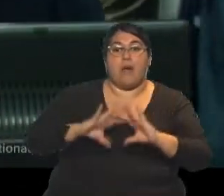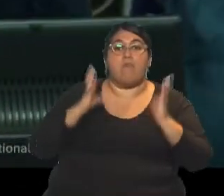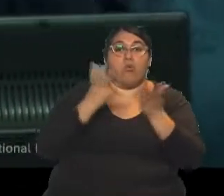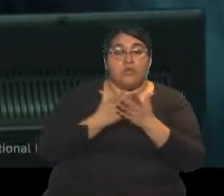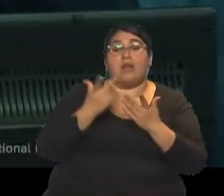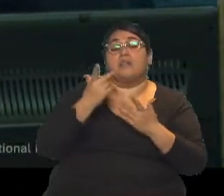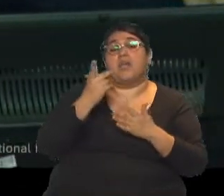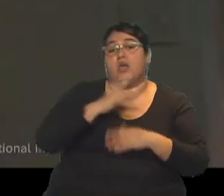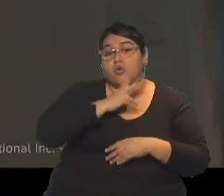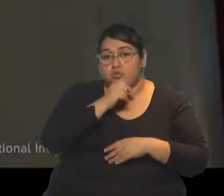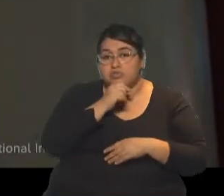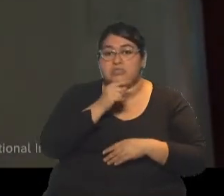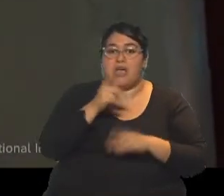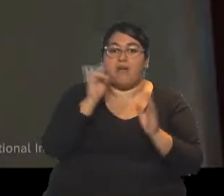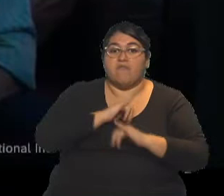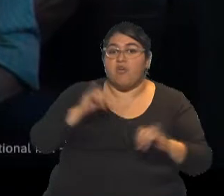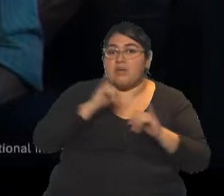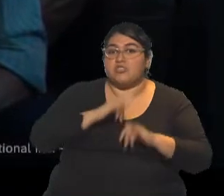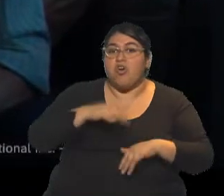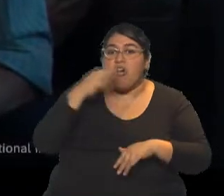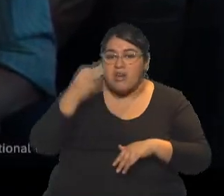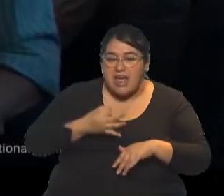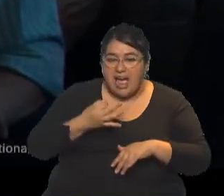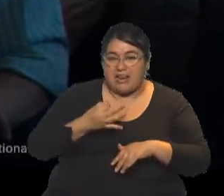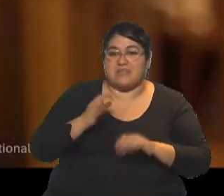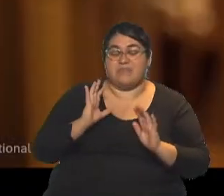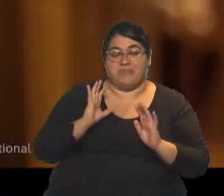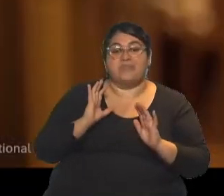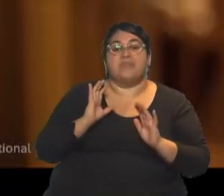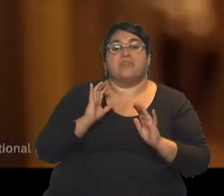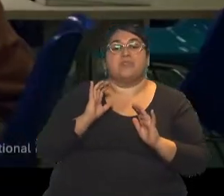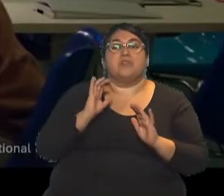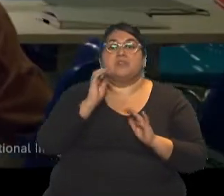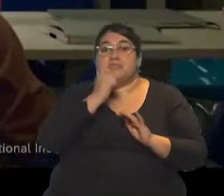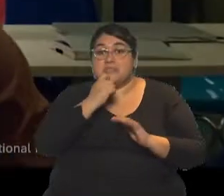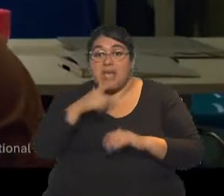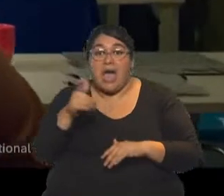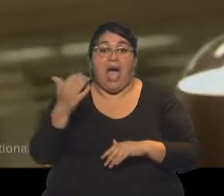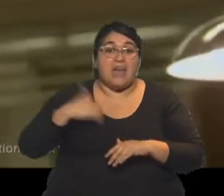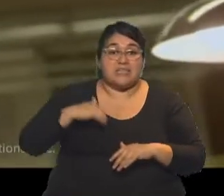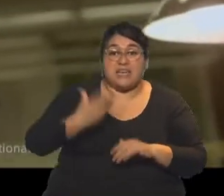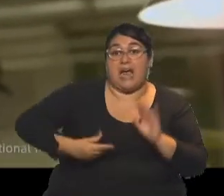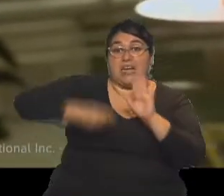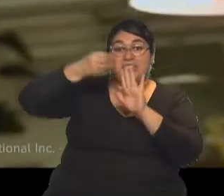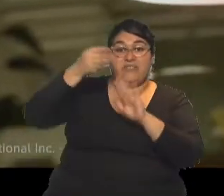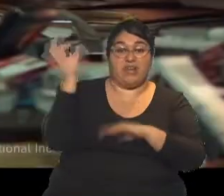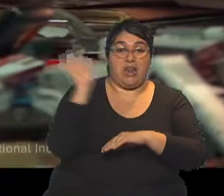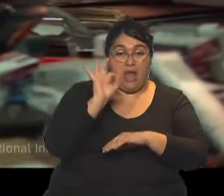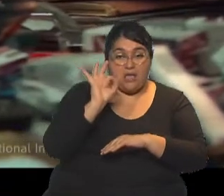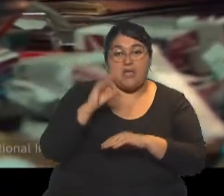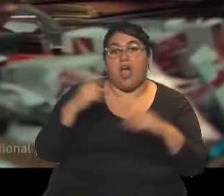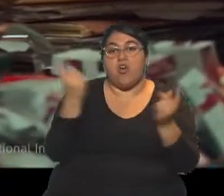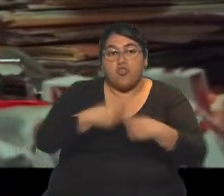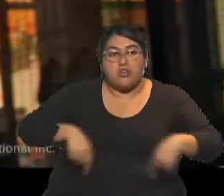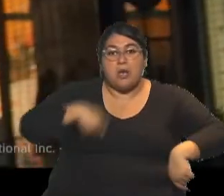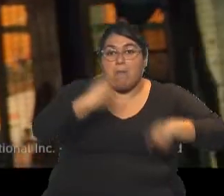real, se basa en un dato real, esta nueva película de Ariel Winograd, que es, si Argentina no clasificaba, devolvían todo lo